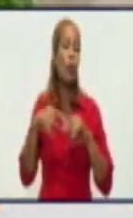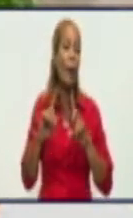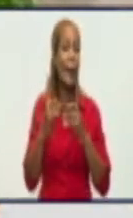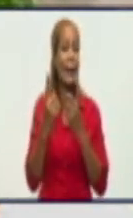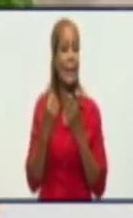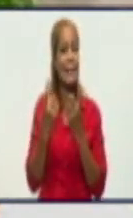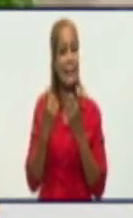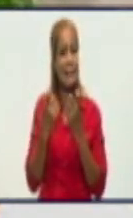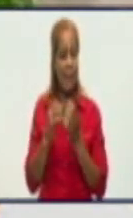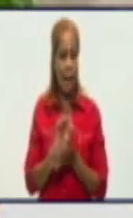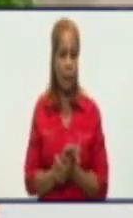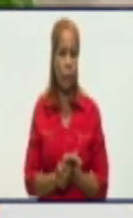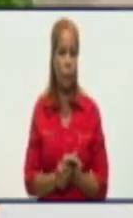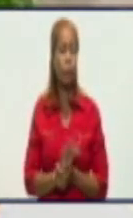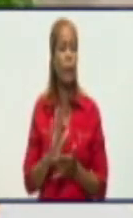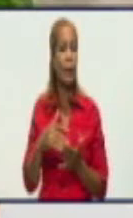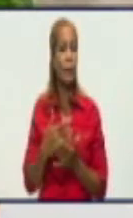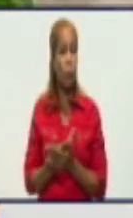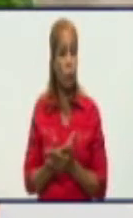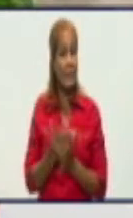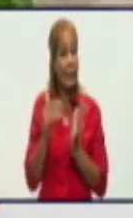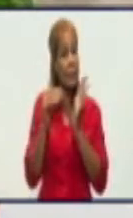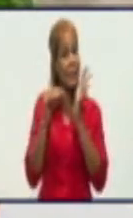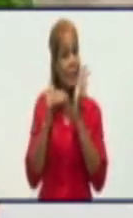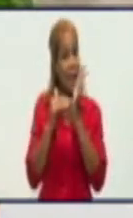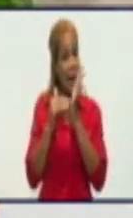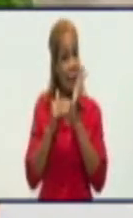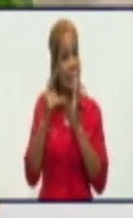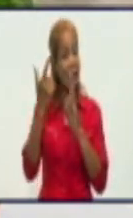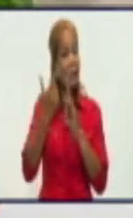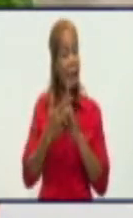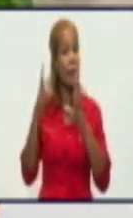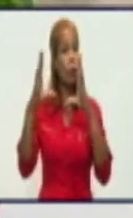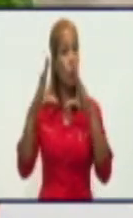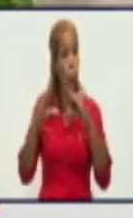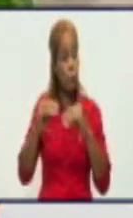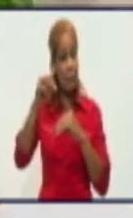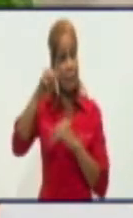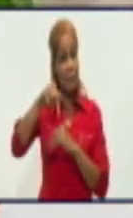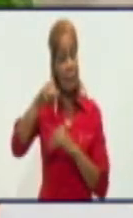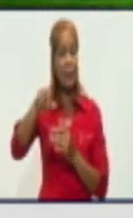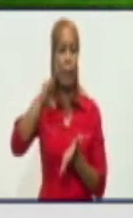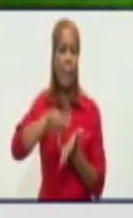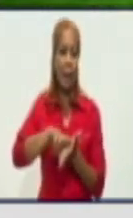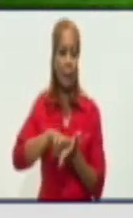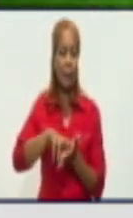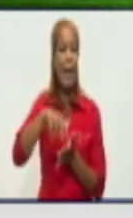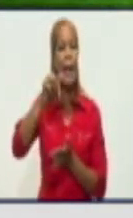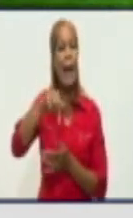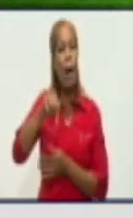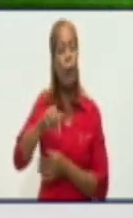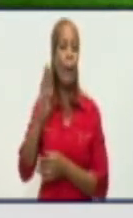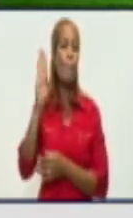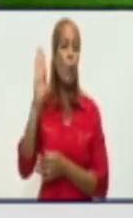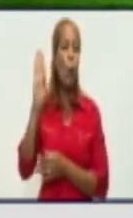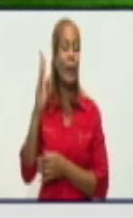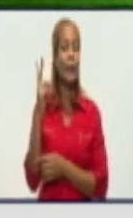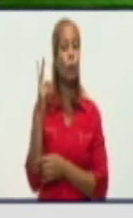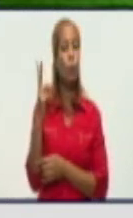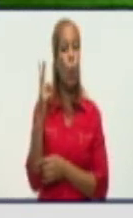afecten, repito, tarde y noche de este martes? Bueno, en este momento está el bloque 2 afectado.